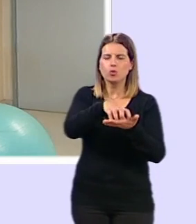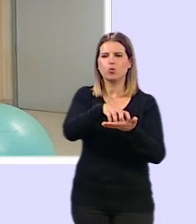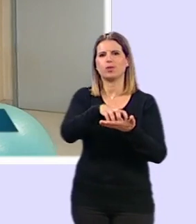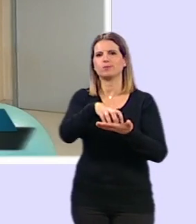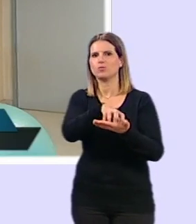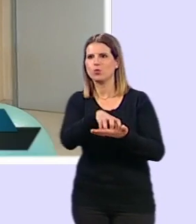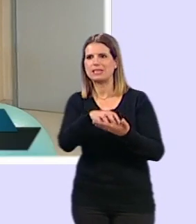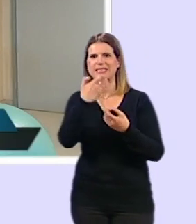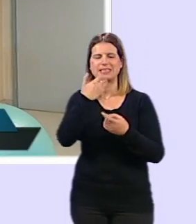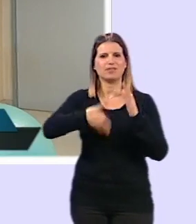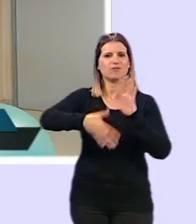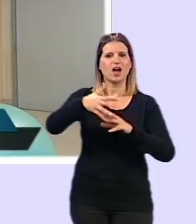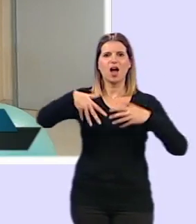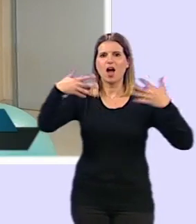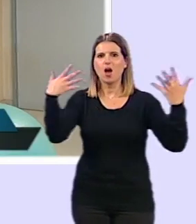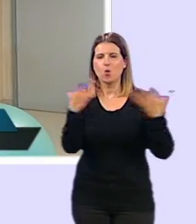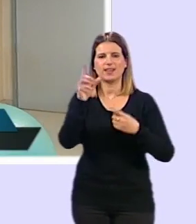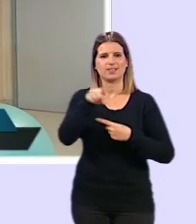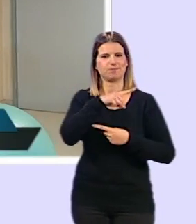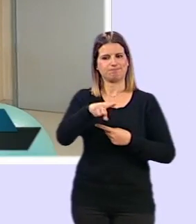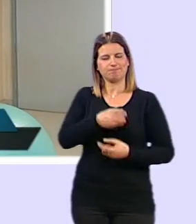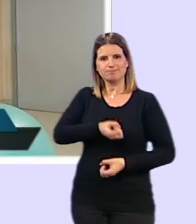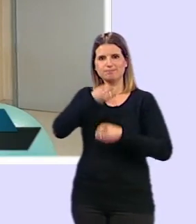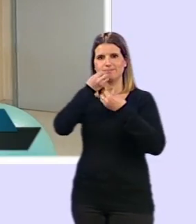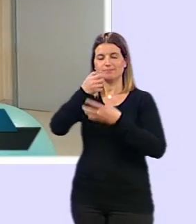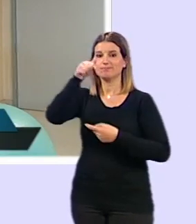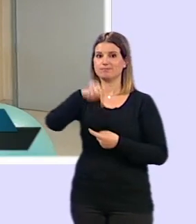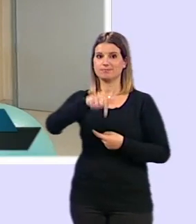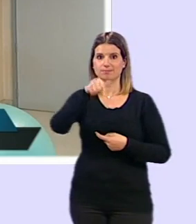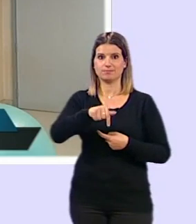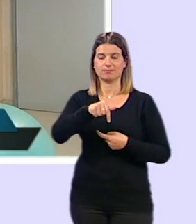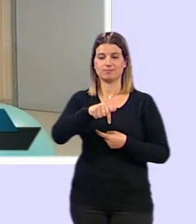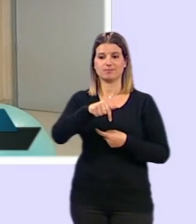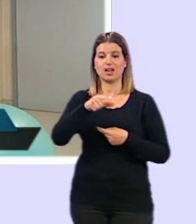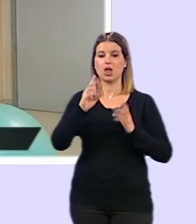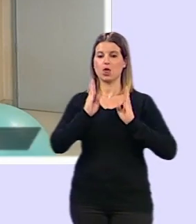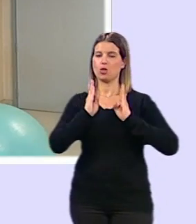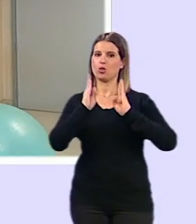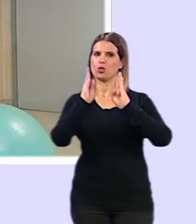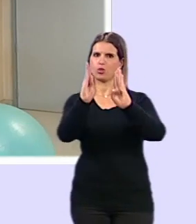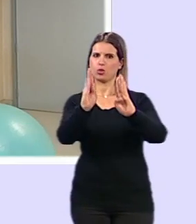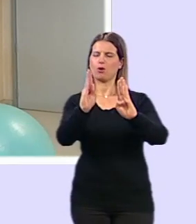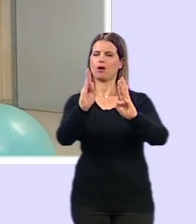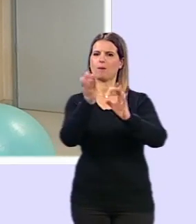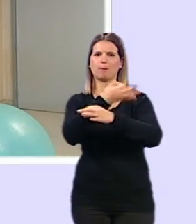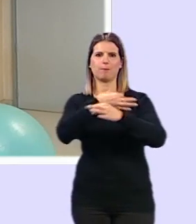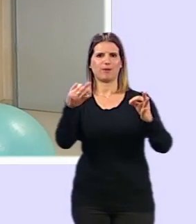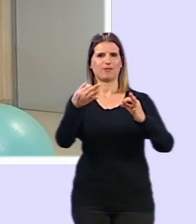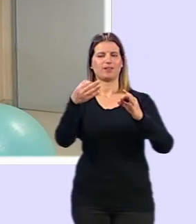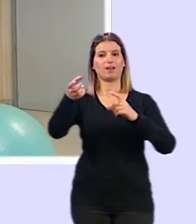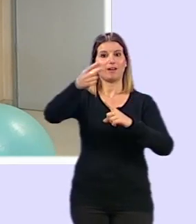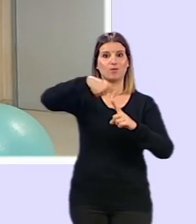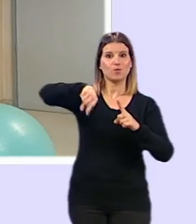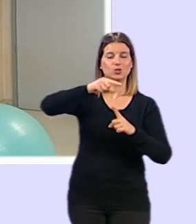acudir a urgencias queremos deciros desde aquí que el circuito está muy establecido para que vosotros